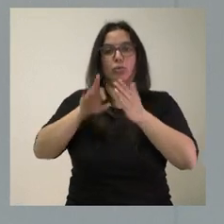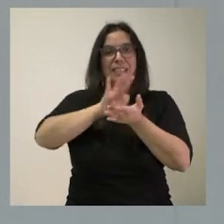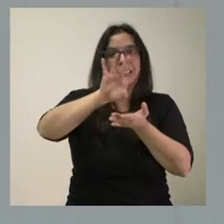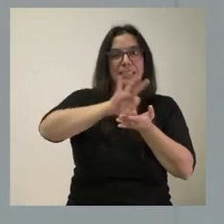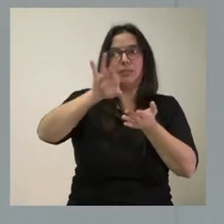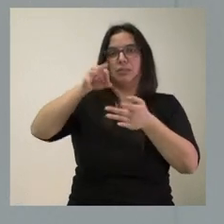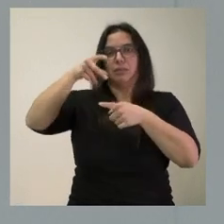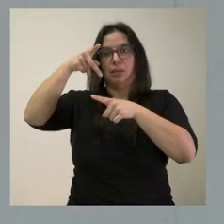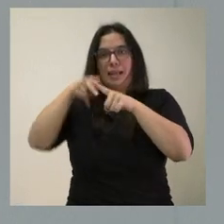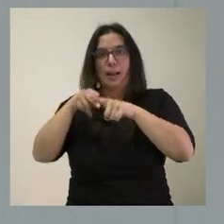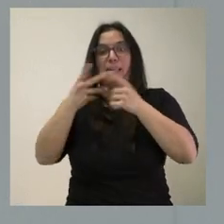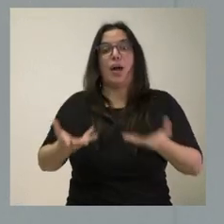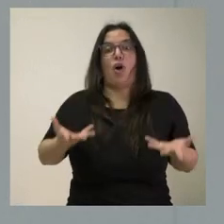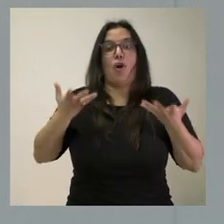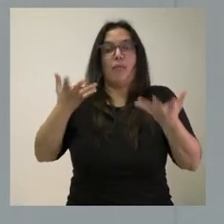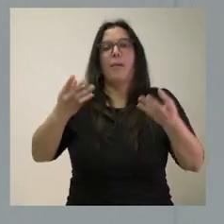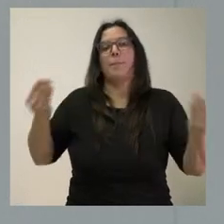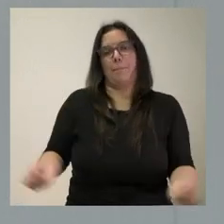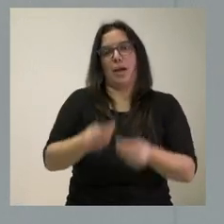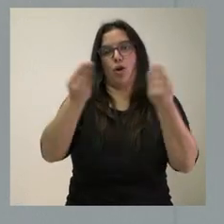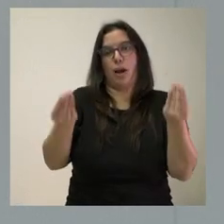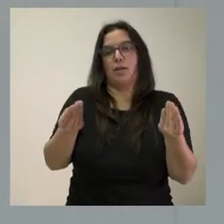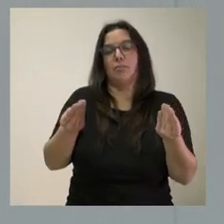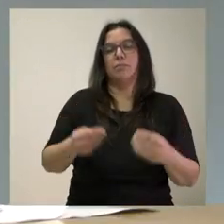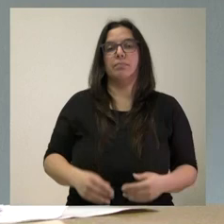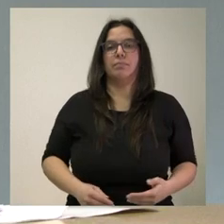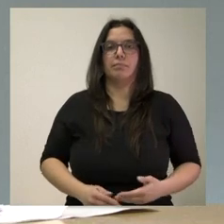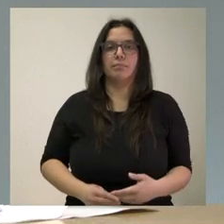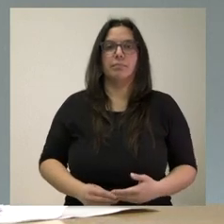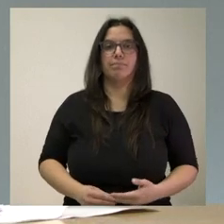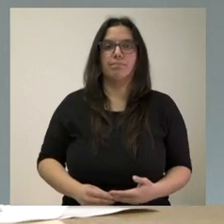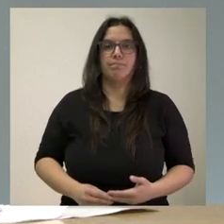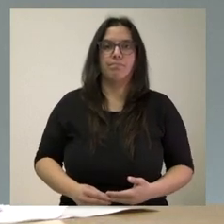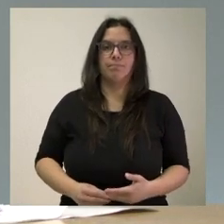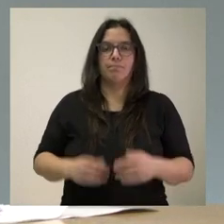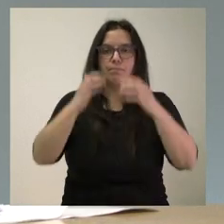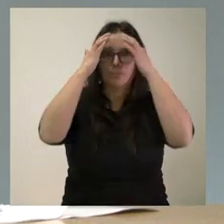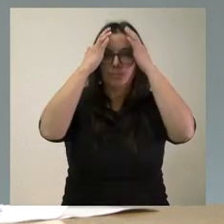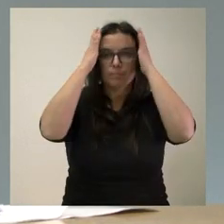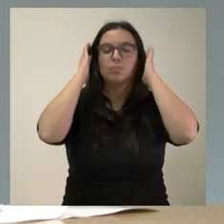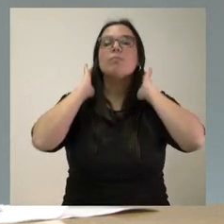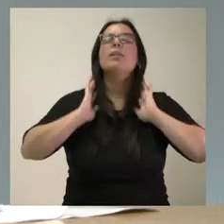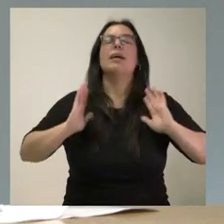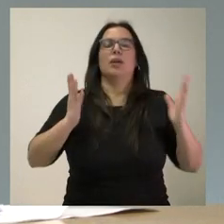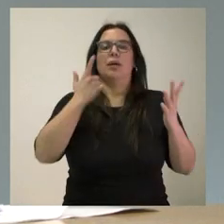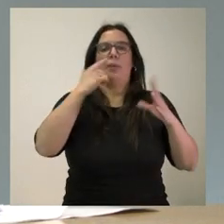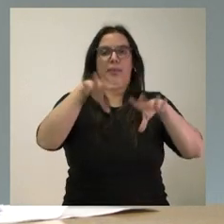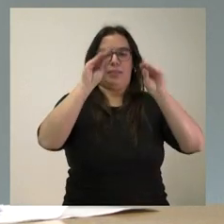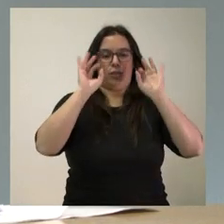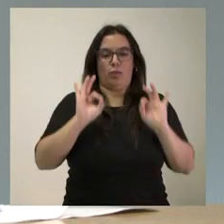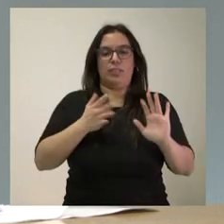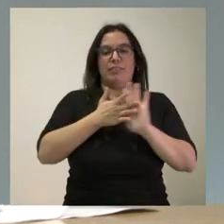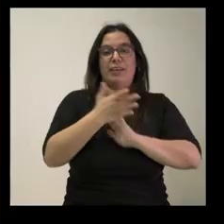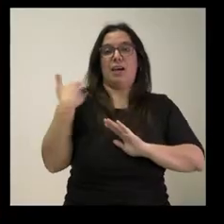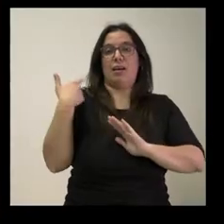las que disponen para actuar si lo estiman oportuno. Pero entendamos, si van a aprobar un protocolo como pone